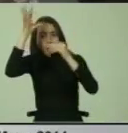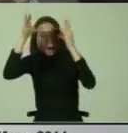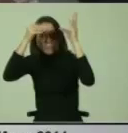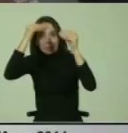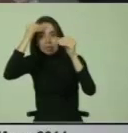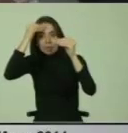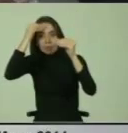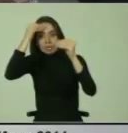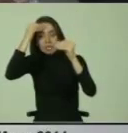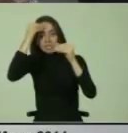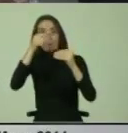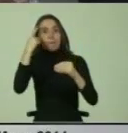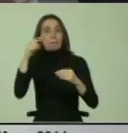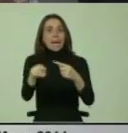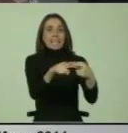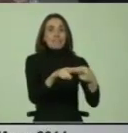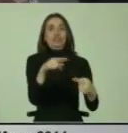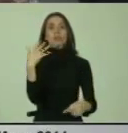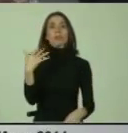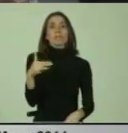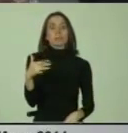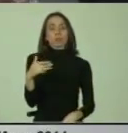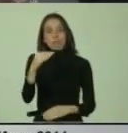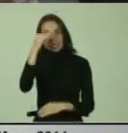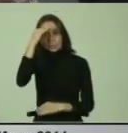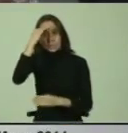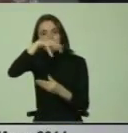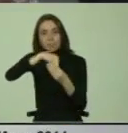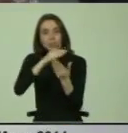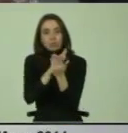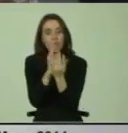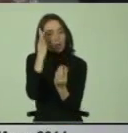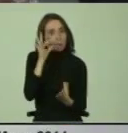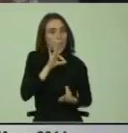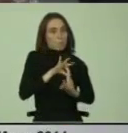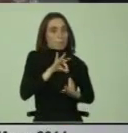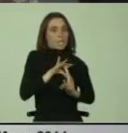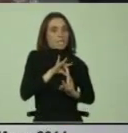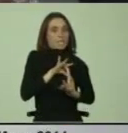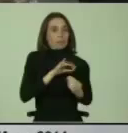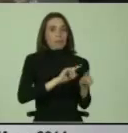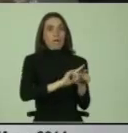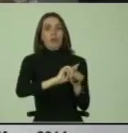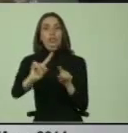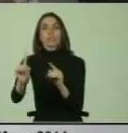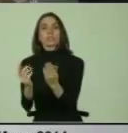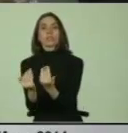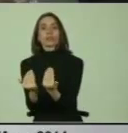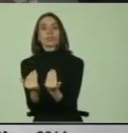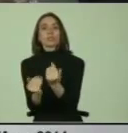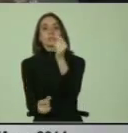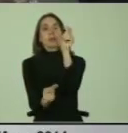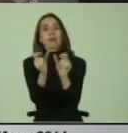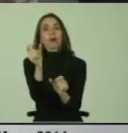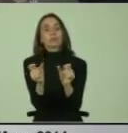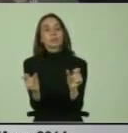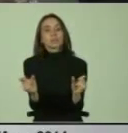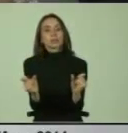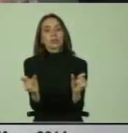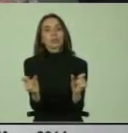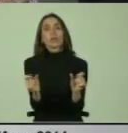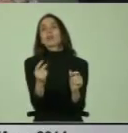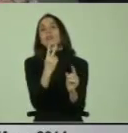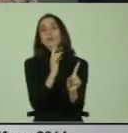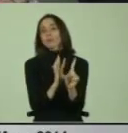sean socialmente relevantes y de experiencias educativas pertinentes a las diferentes necesidades de las personas y de los